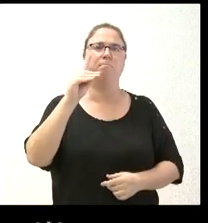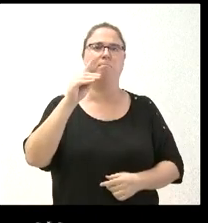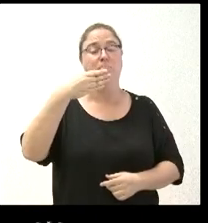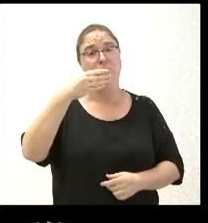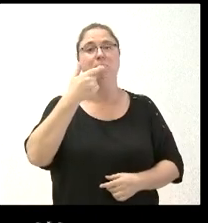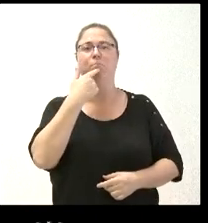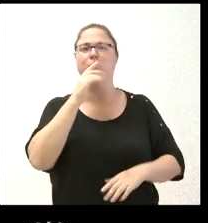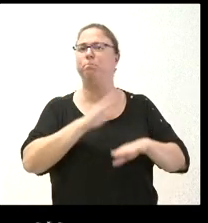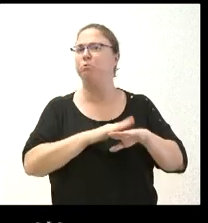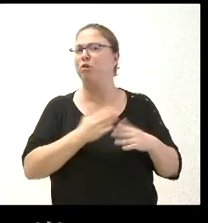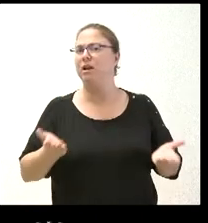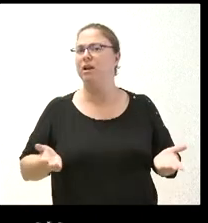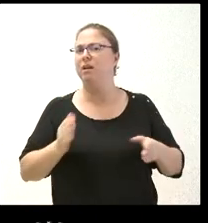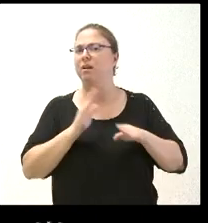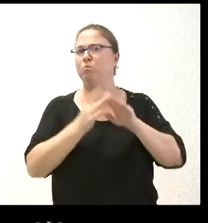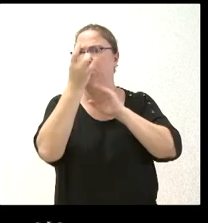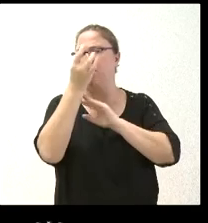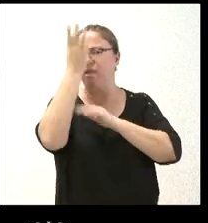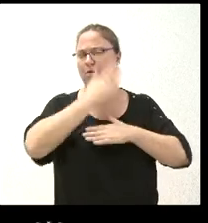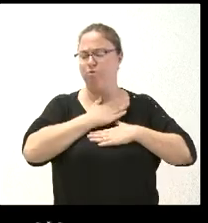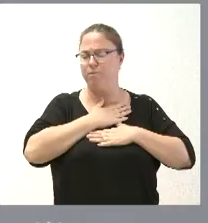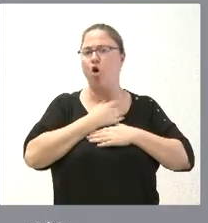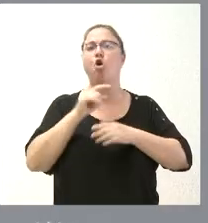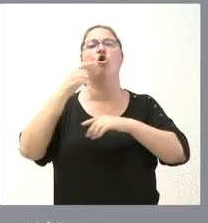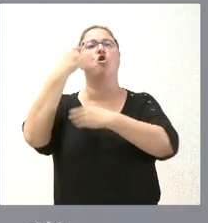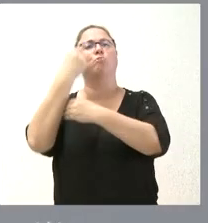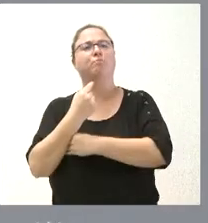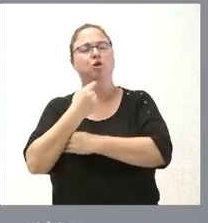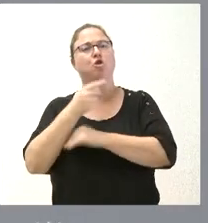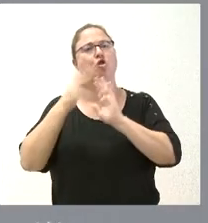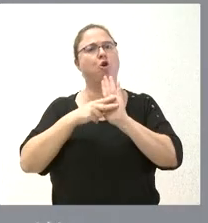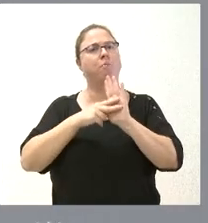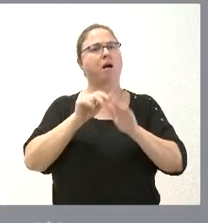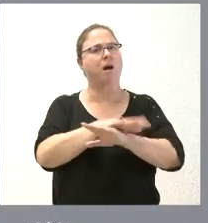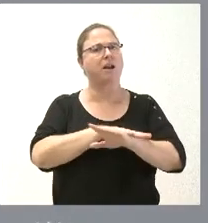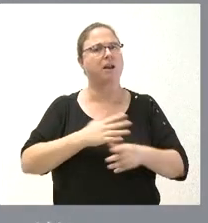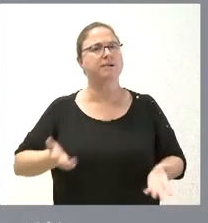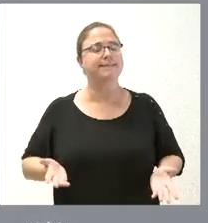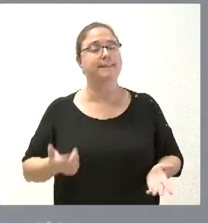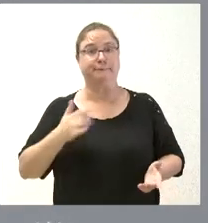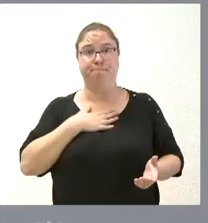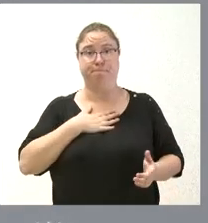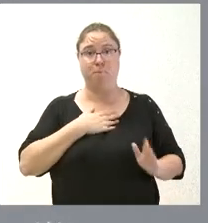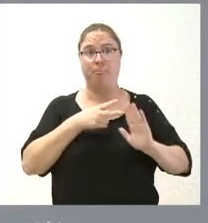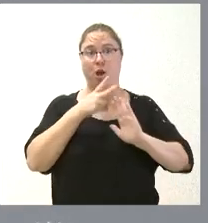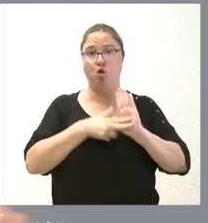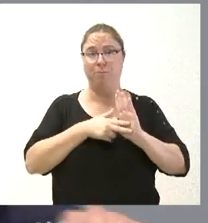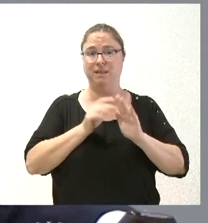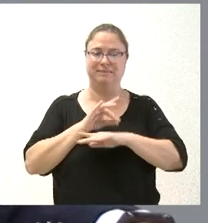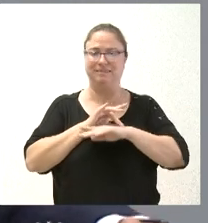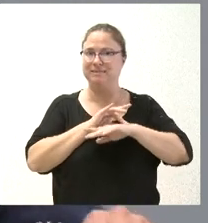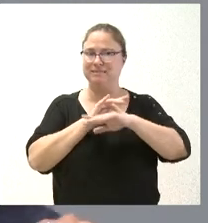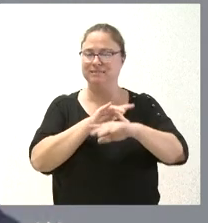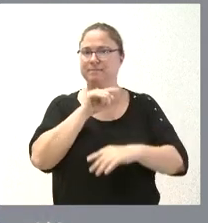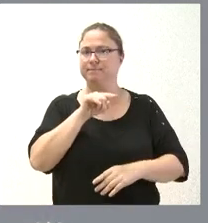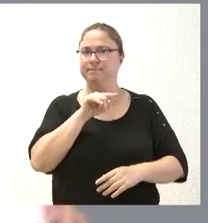que obliga a ello o esa iniciativa de la Junta. La normativa que nos orientaba en esa dirección